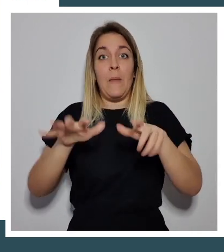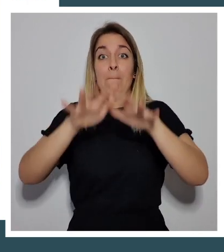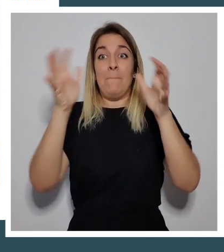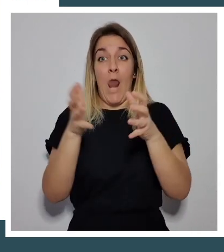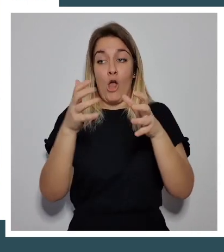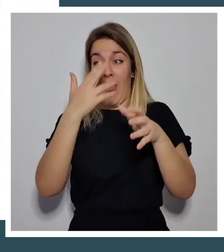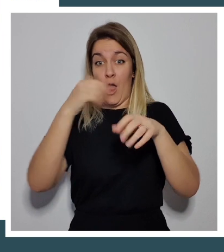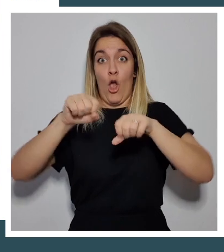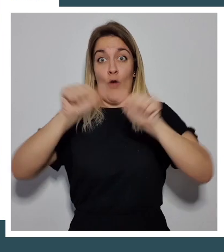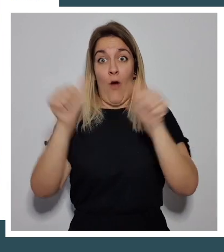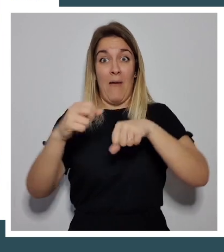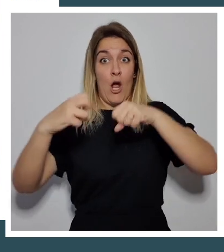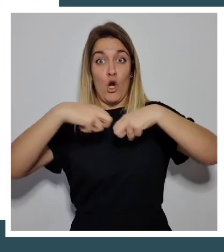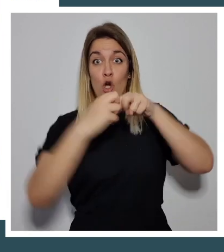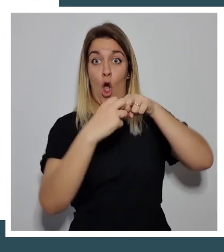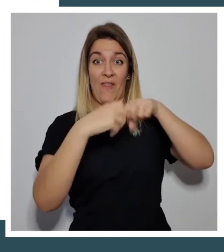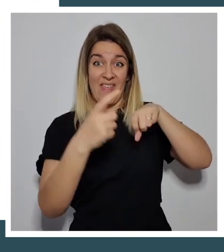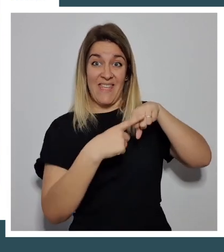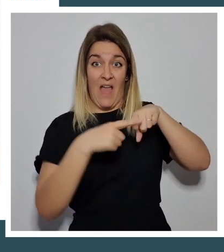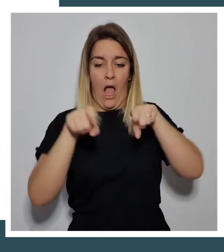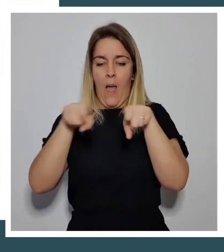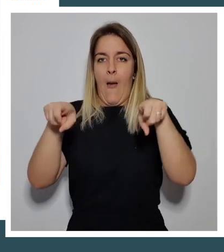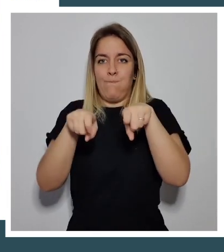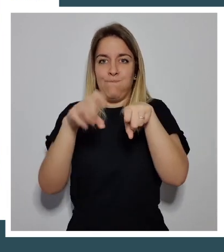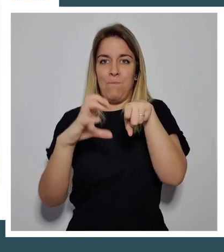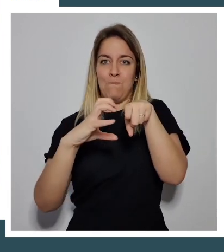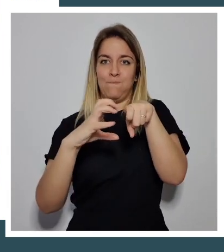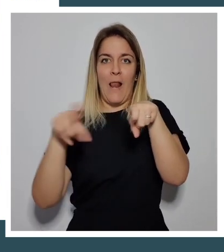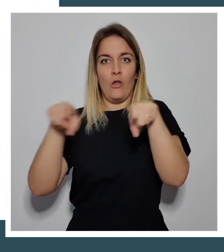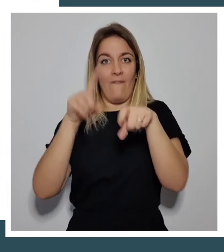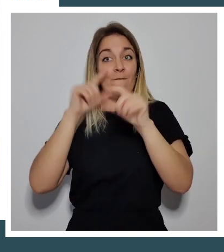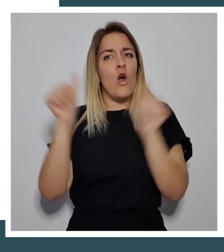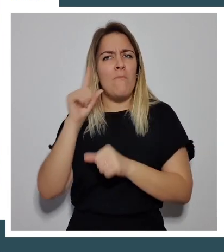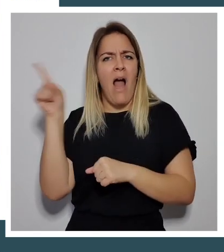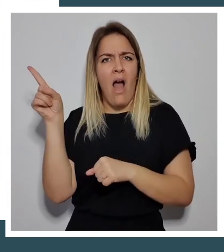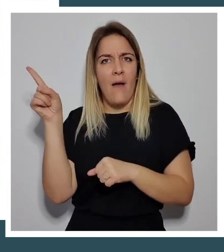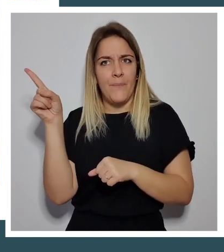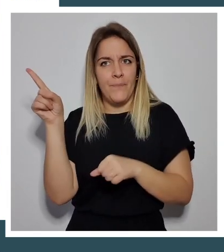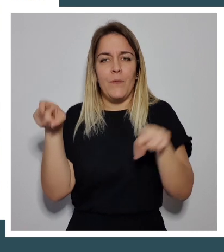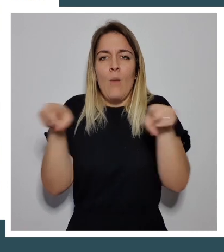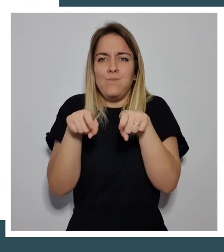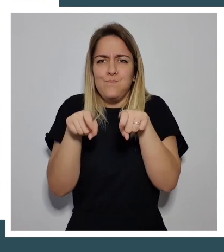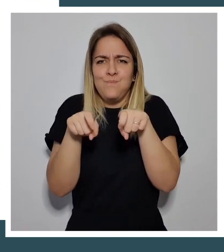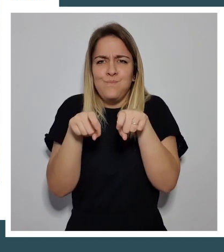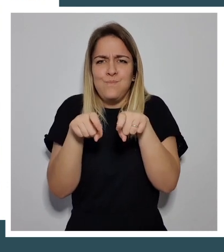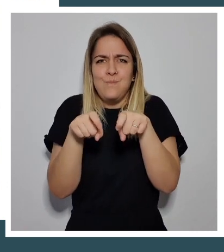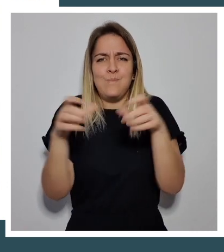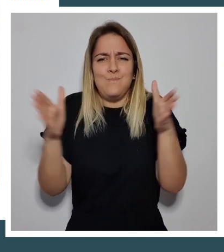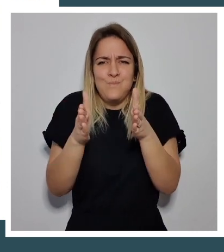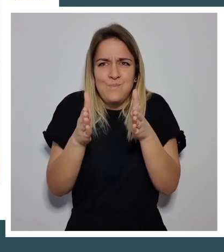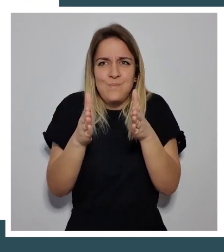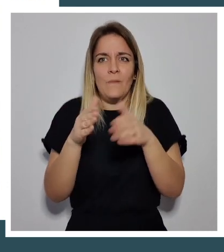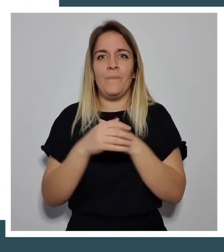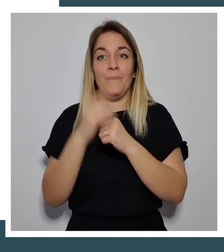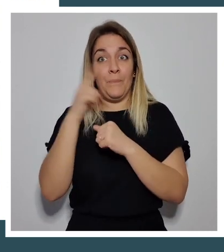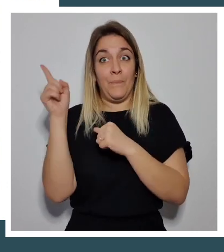entre las rodillas. Y el gesto va a ser simplemente intentar juntar las rodillas espachurrando la pelota o el cojín con el objeto que